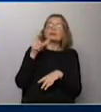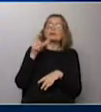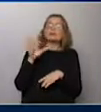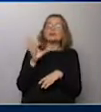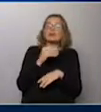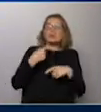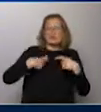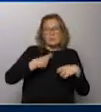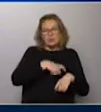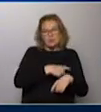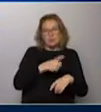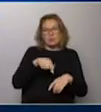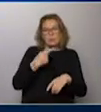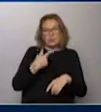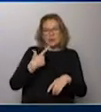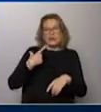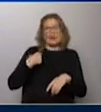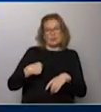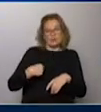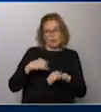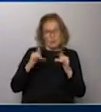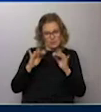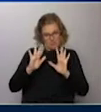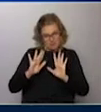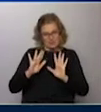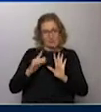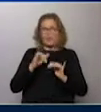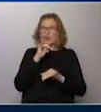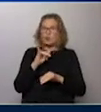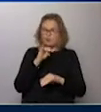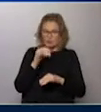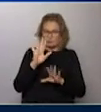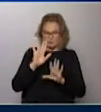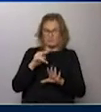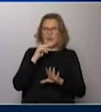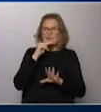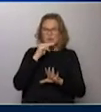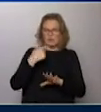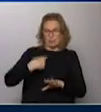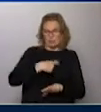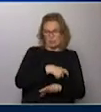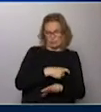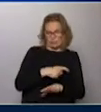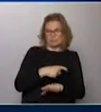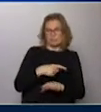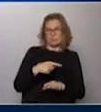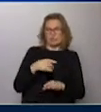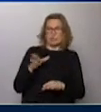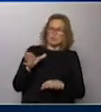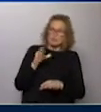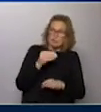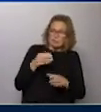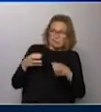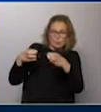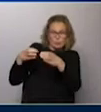Peñarol y después todo lo que va a hacer Nacional para poder jugar. Estamos hablando de que el viernes Peñarol tuvo que someter a todos sus